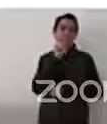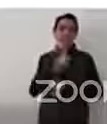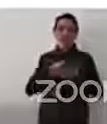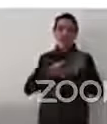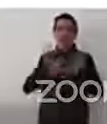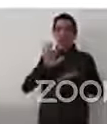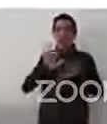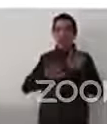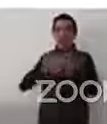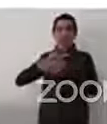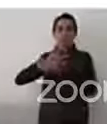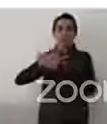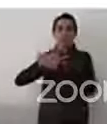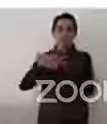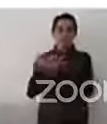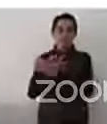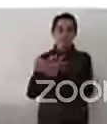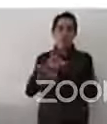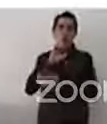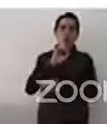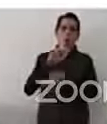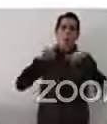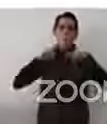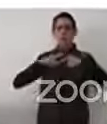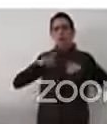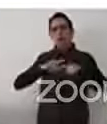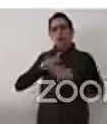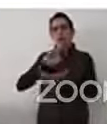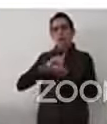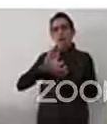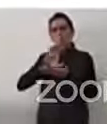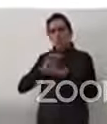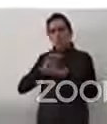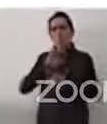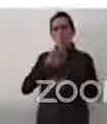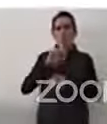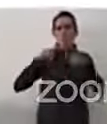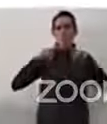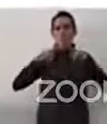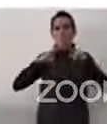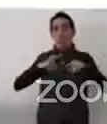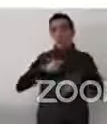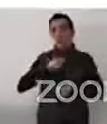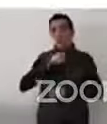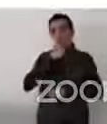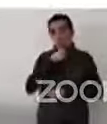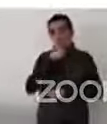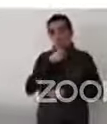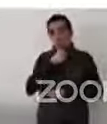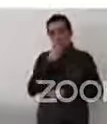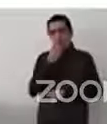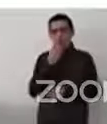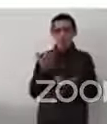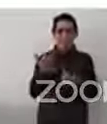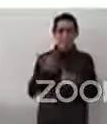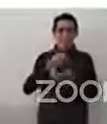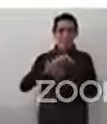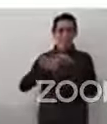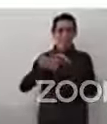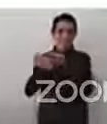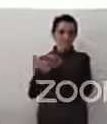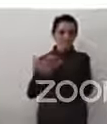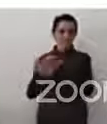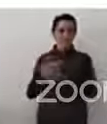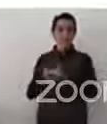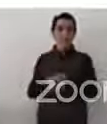las personas mayores, que también es algo nuevo en el derecho internacional de derechos humanos, las personas